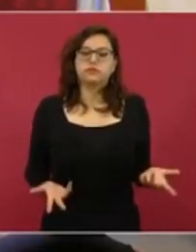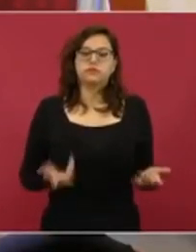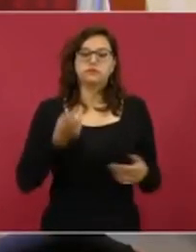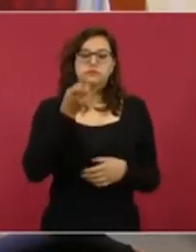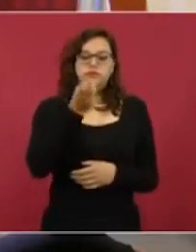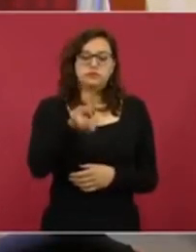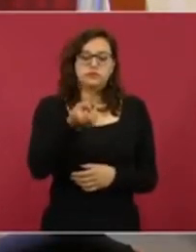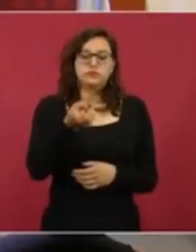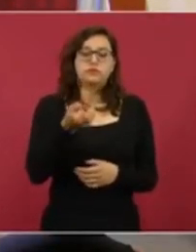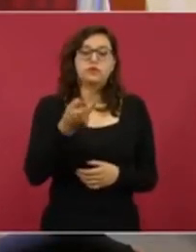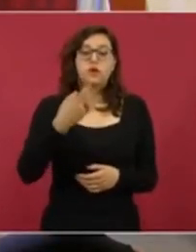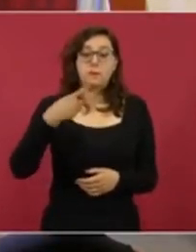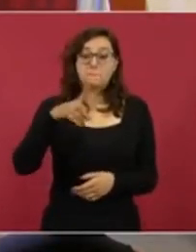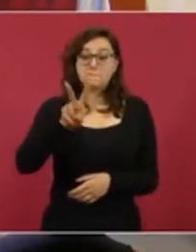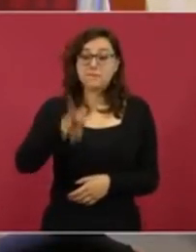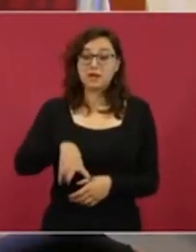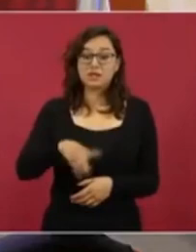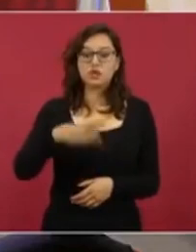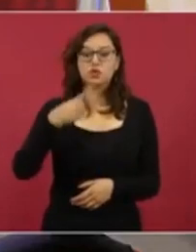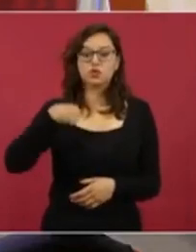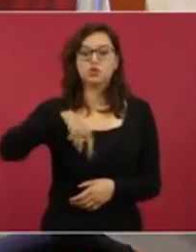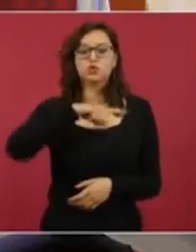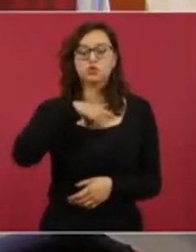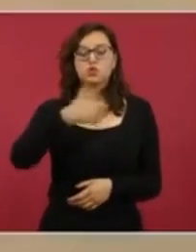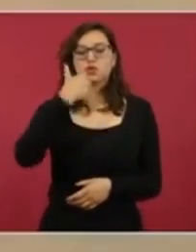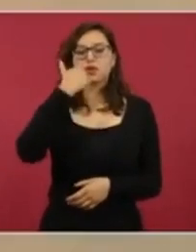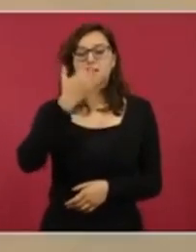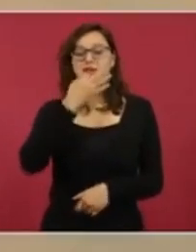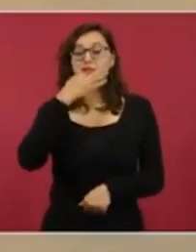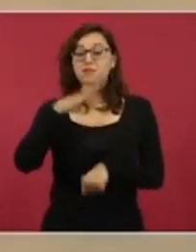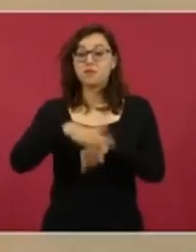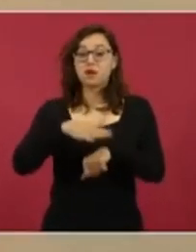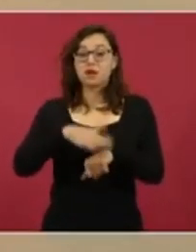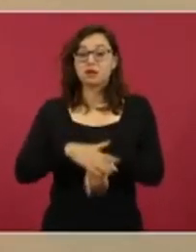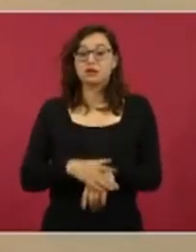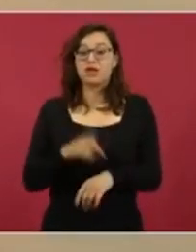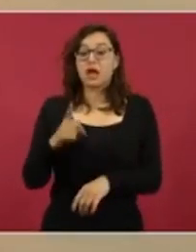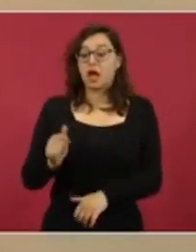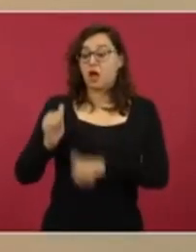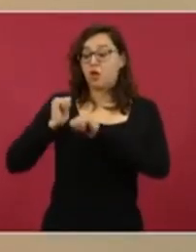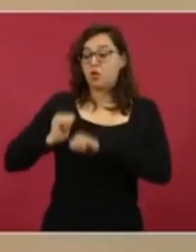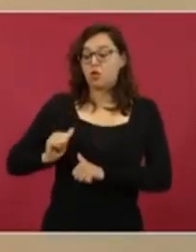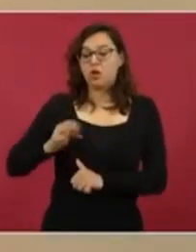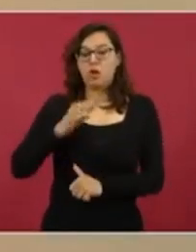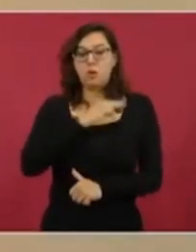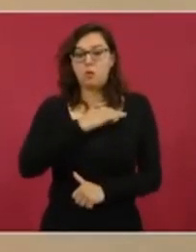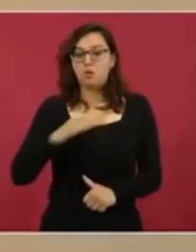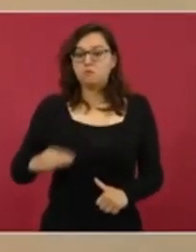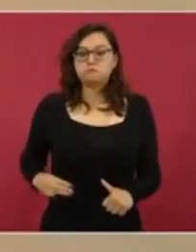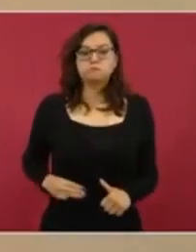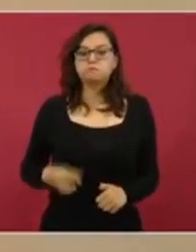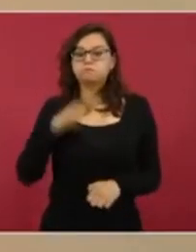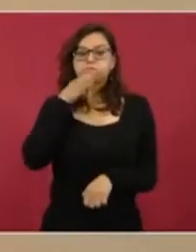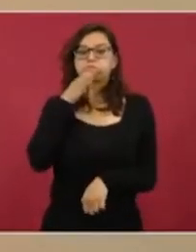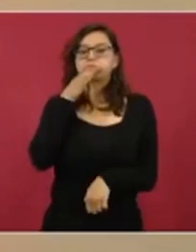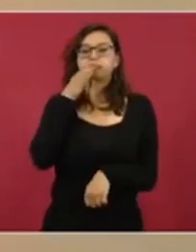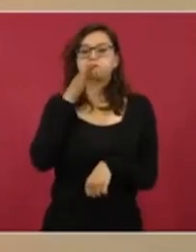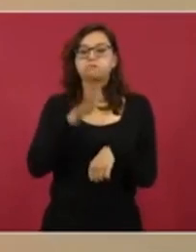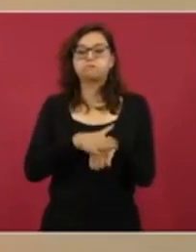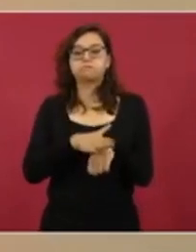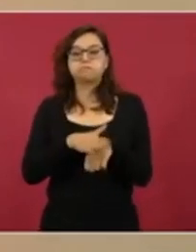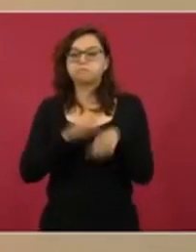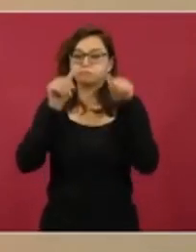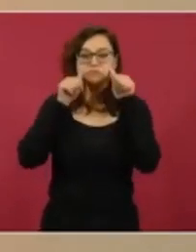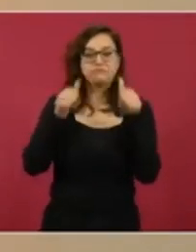que no hubo un alertamiento de la autoridad municipal, a partir de la noticia